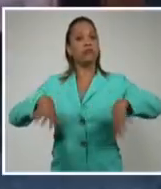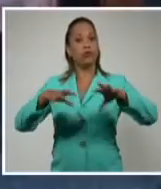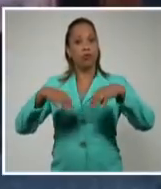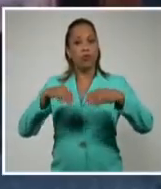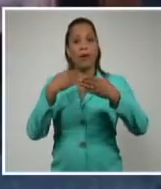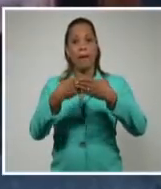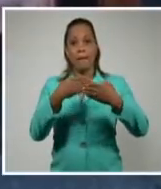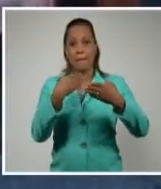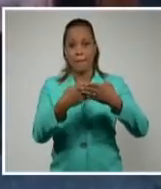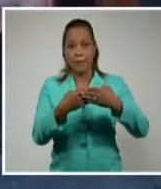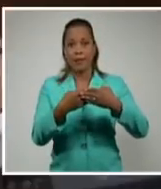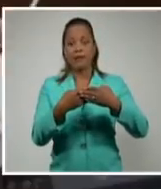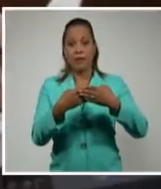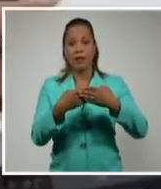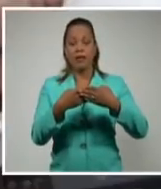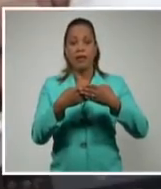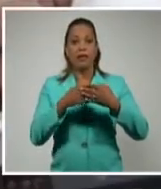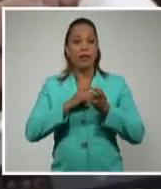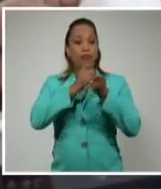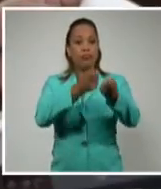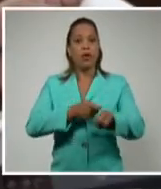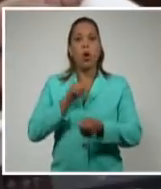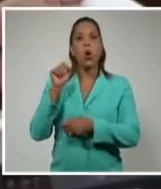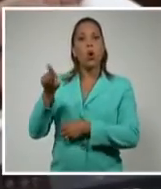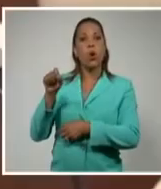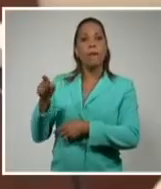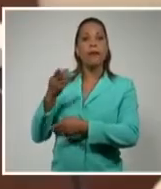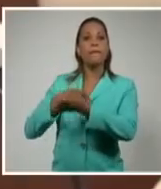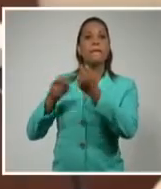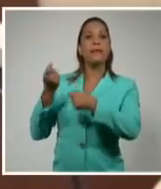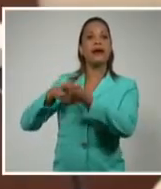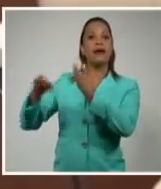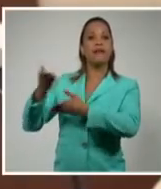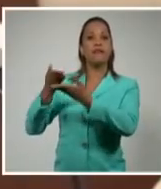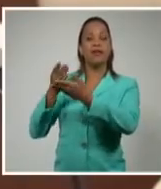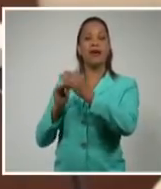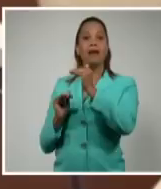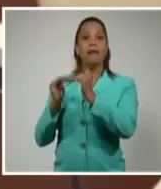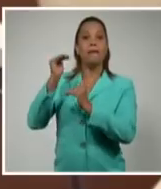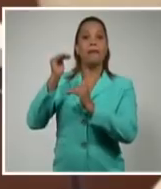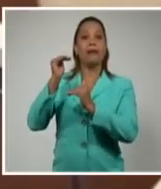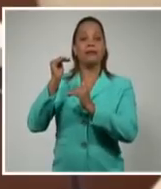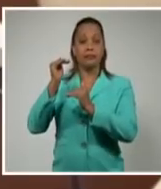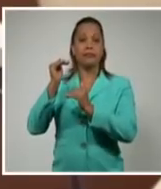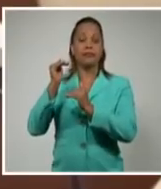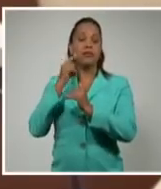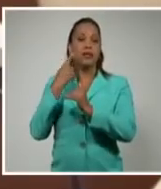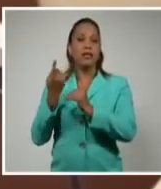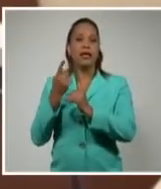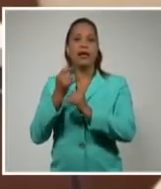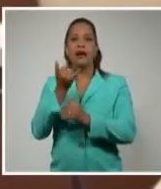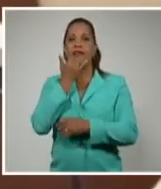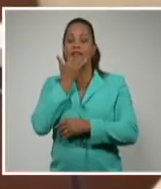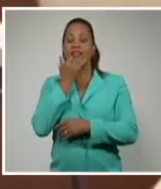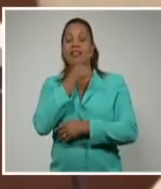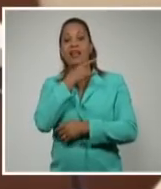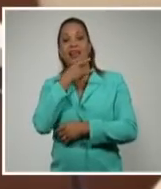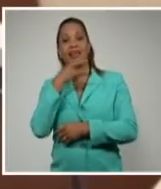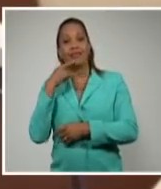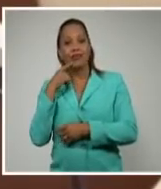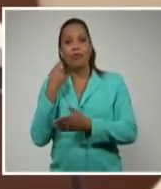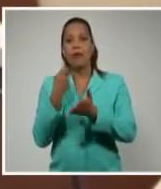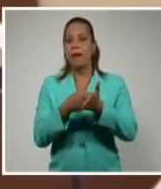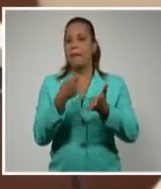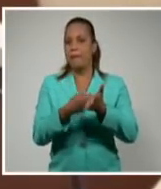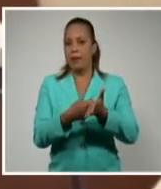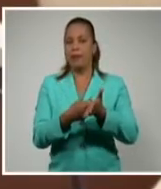empresas acopiadoras que compran mercancías por encima de su capacidad de liquidez, originando lentitud en el proceso de pago.